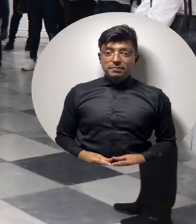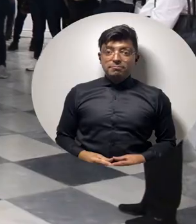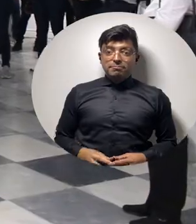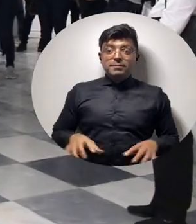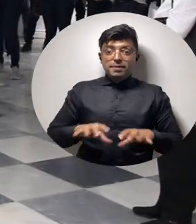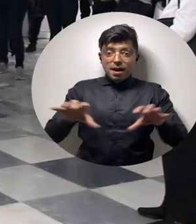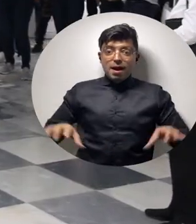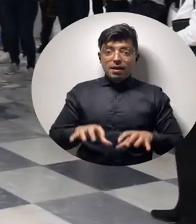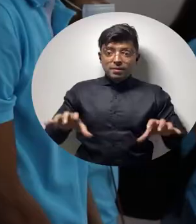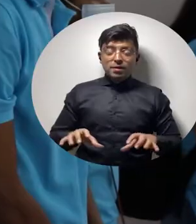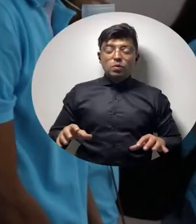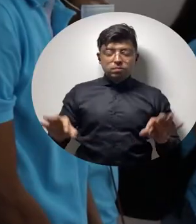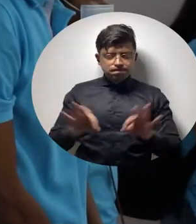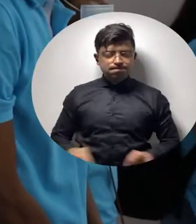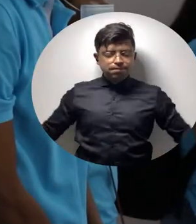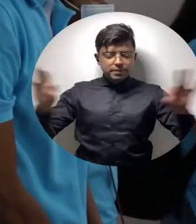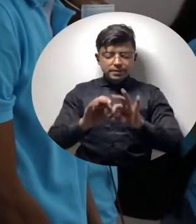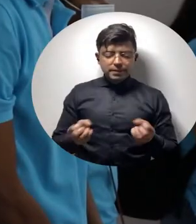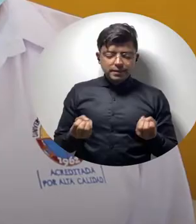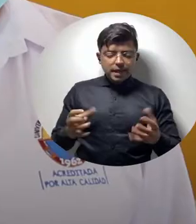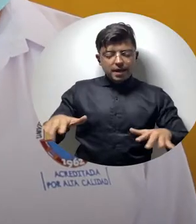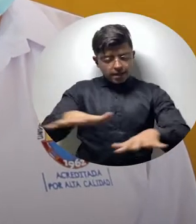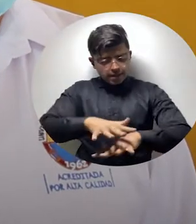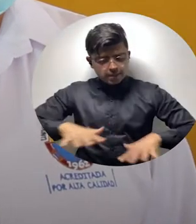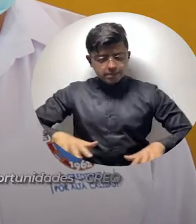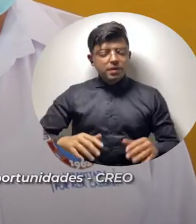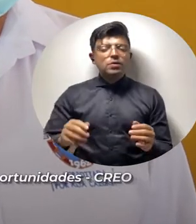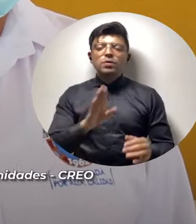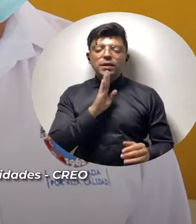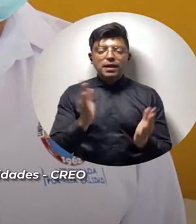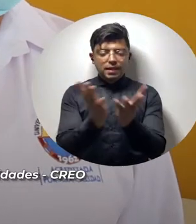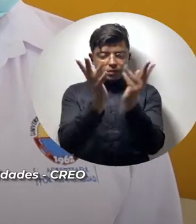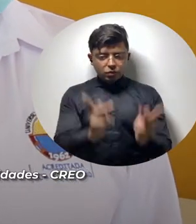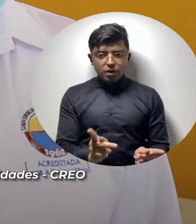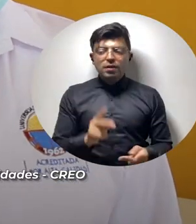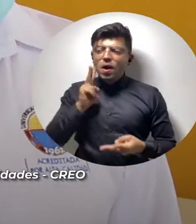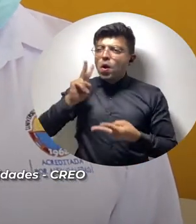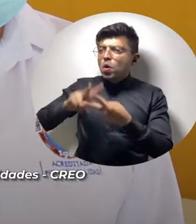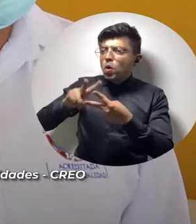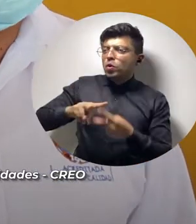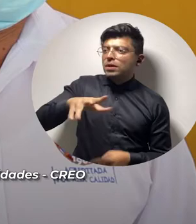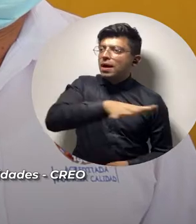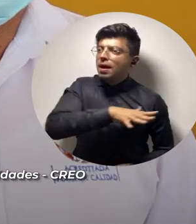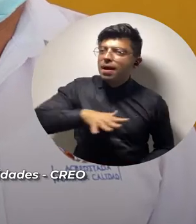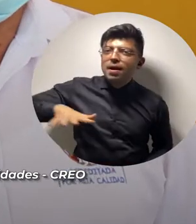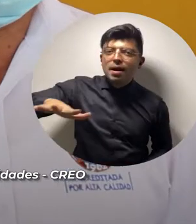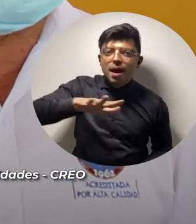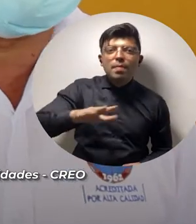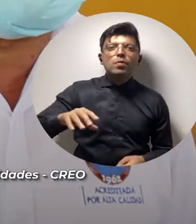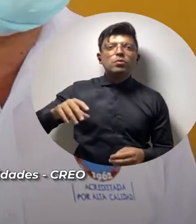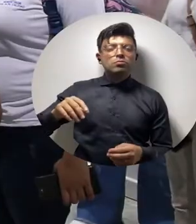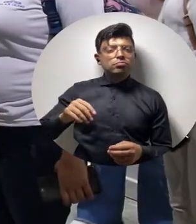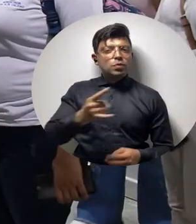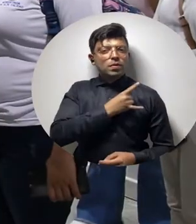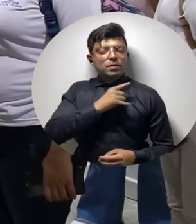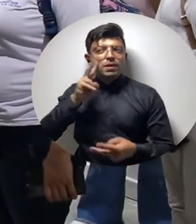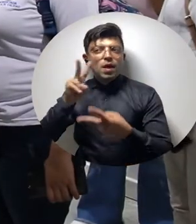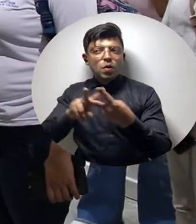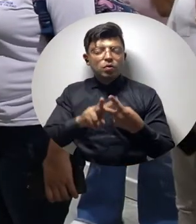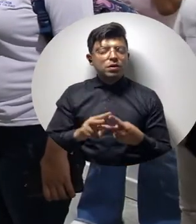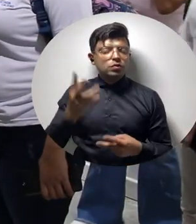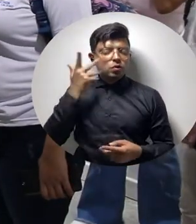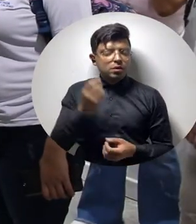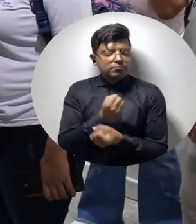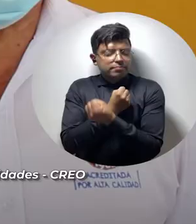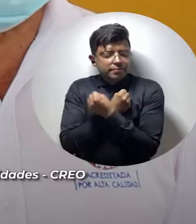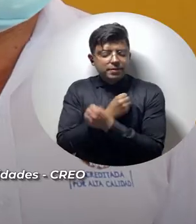Es actividad muy importante, brindar estos espacios a los estudiantes para que conozcan el campus, conozcan la universidad y cada día se